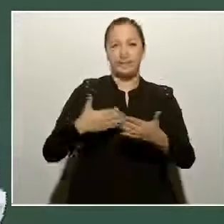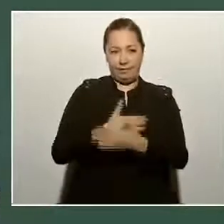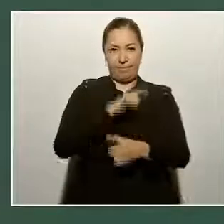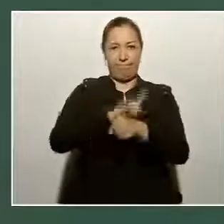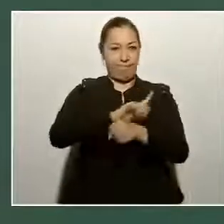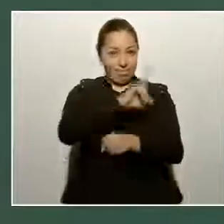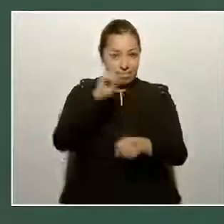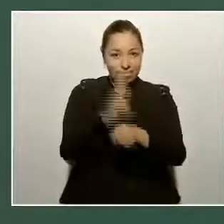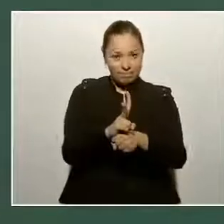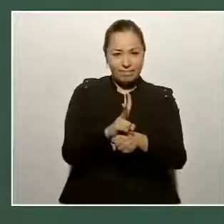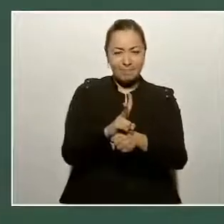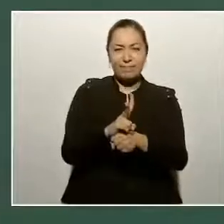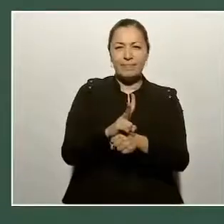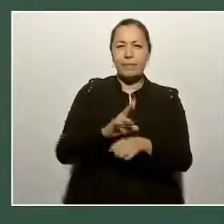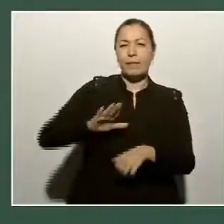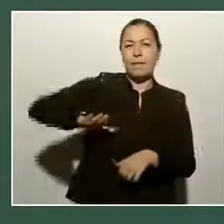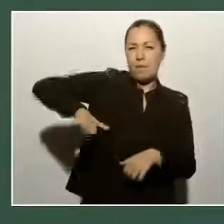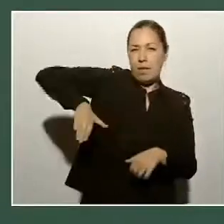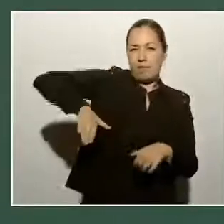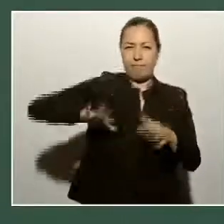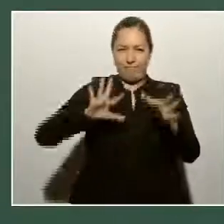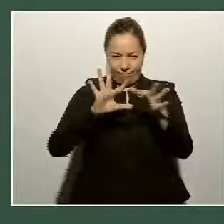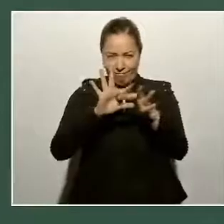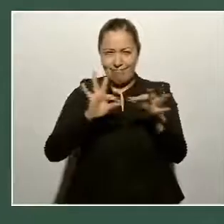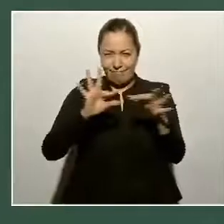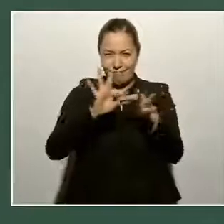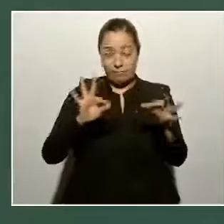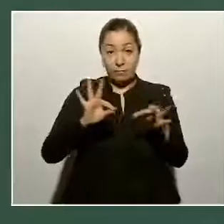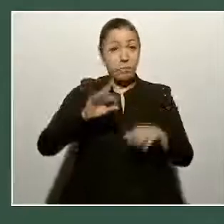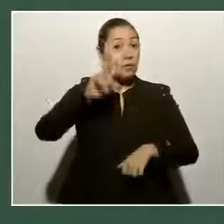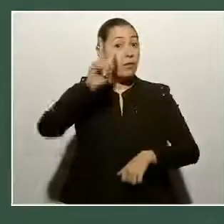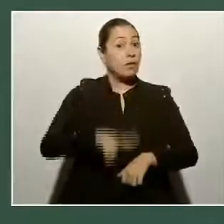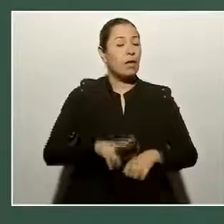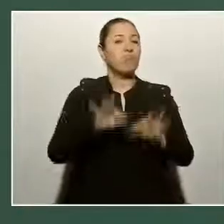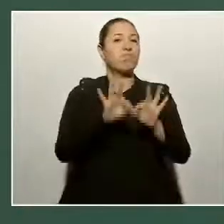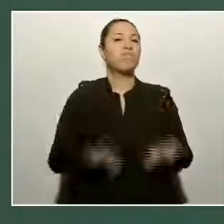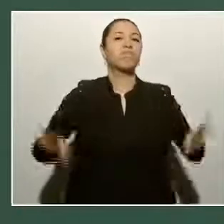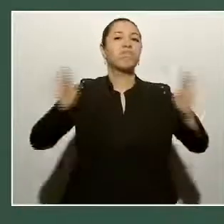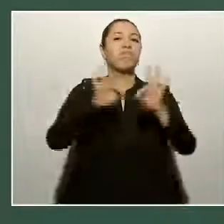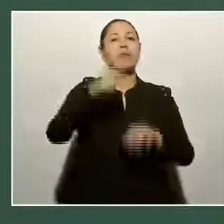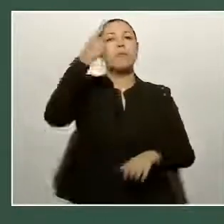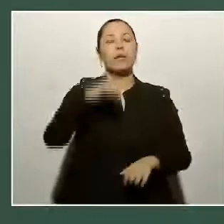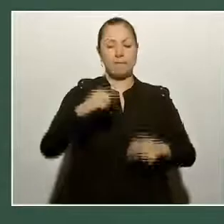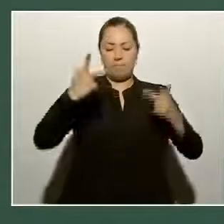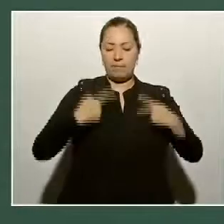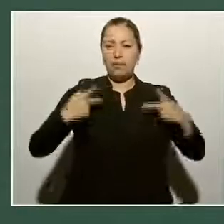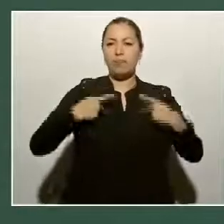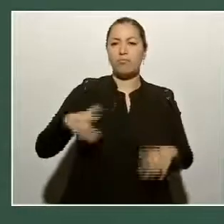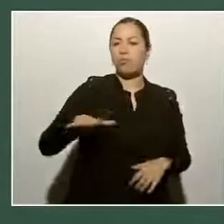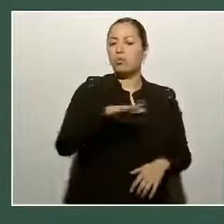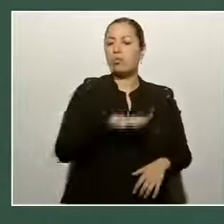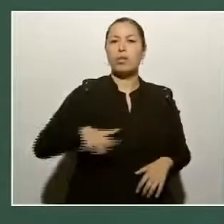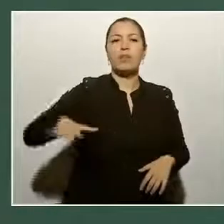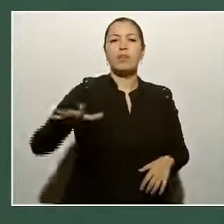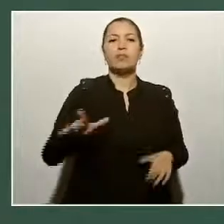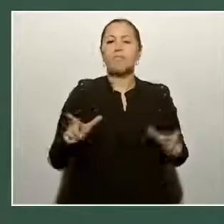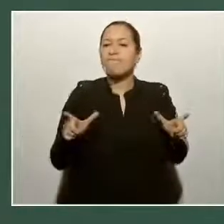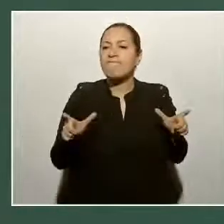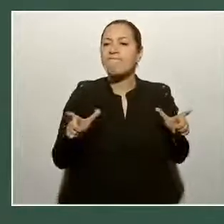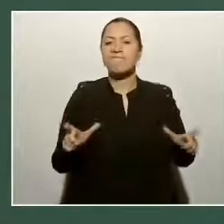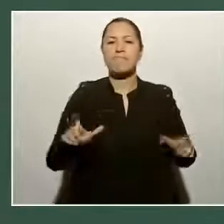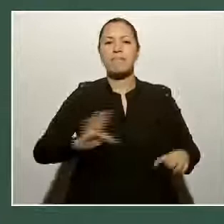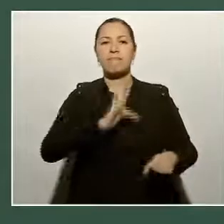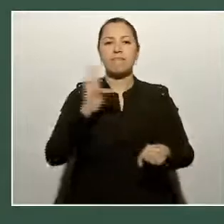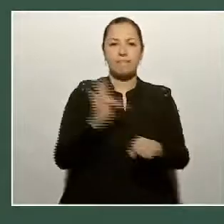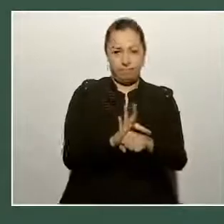dicho, es algo muy importante para garantizar la seguridad pública,